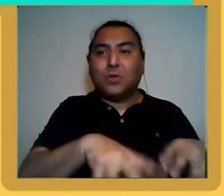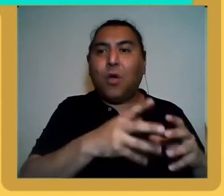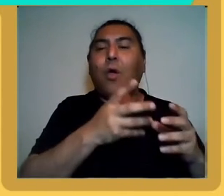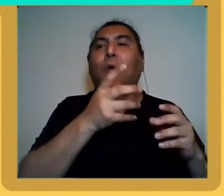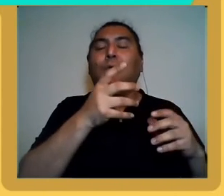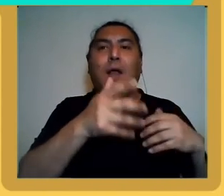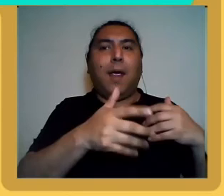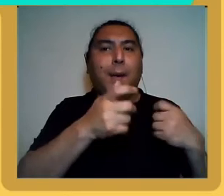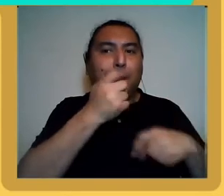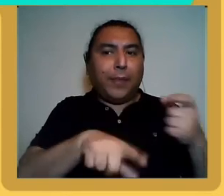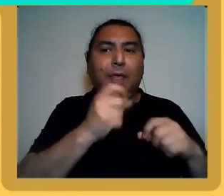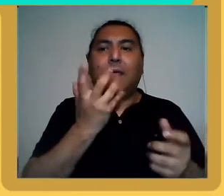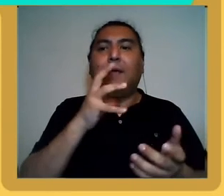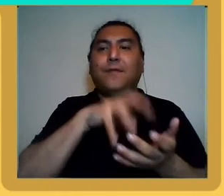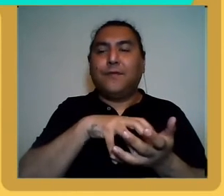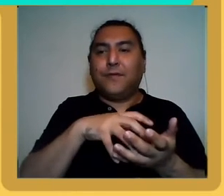imprenta que estaba en la calle